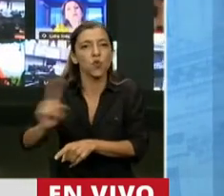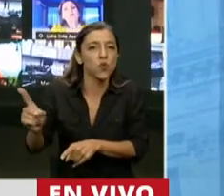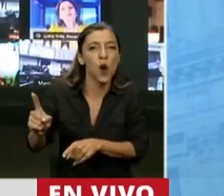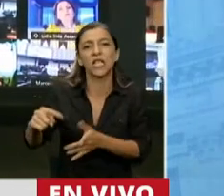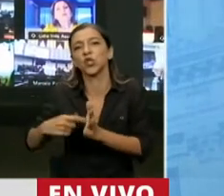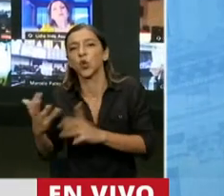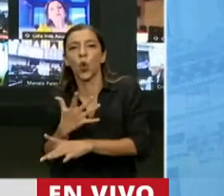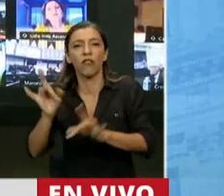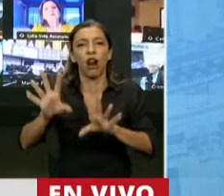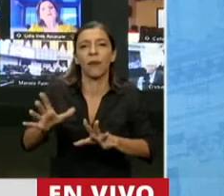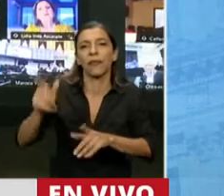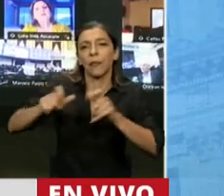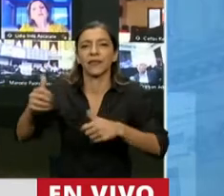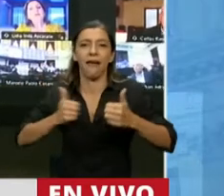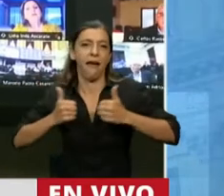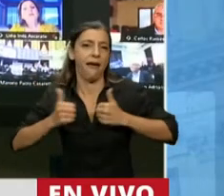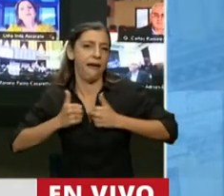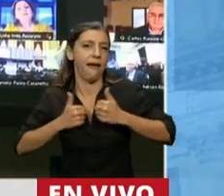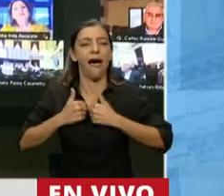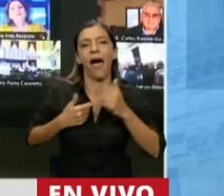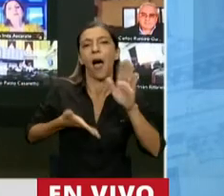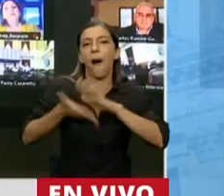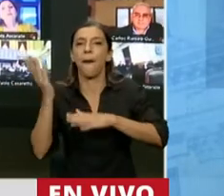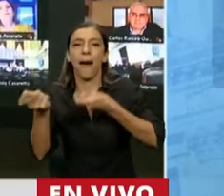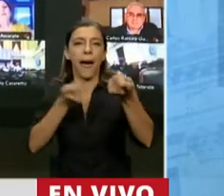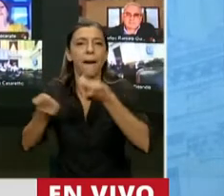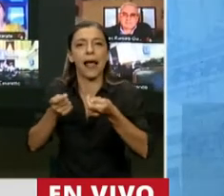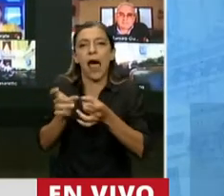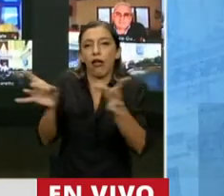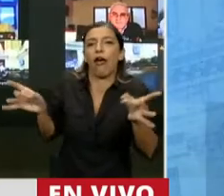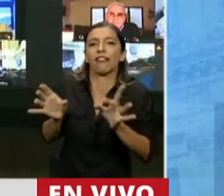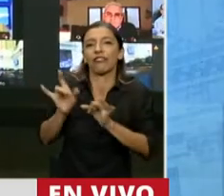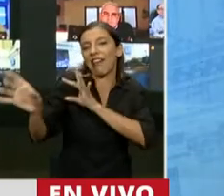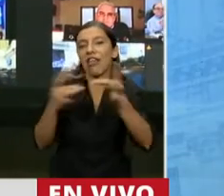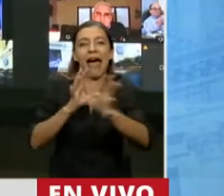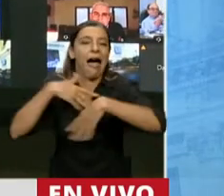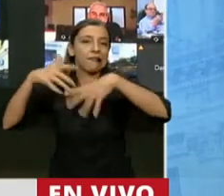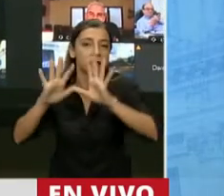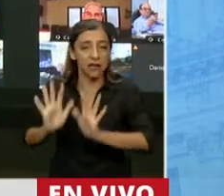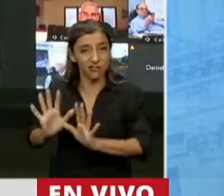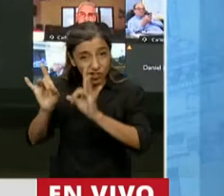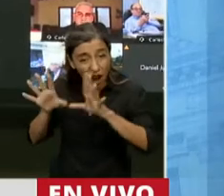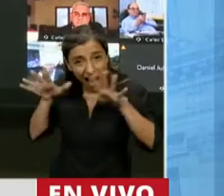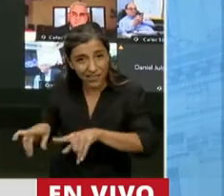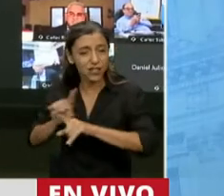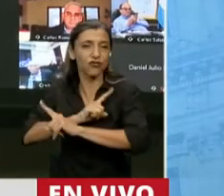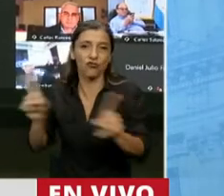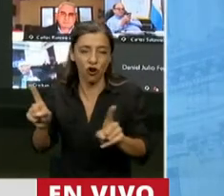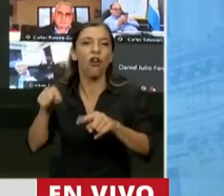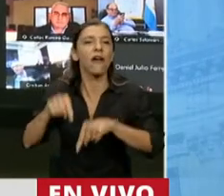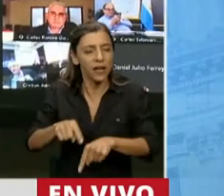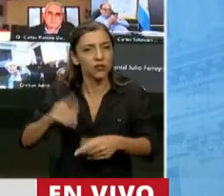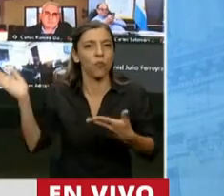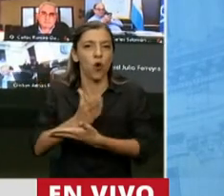runners, de los que van a los boliches, de los que andan infectando gente, esta es una ciudad productiva y es una ciudad dinámica. Pero